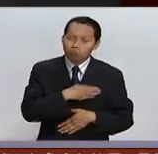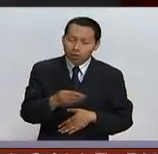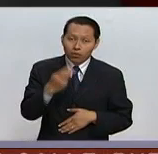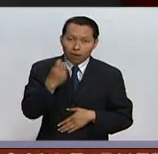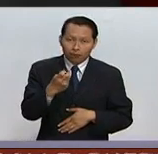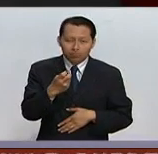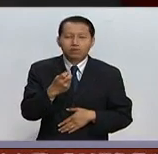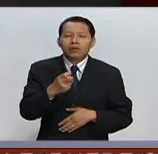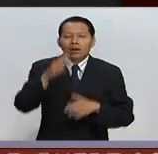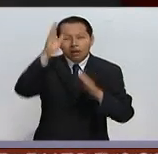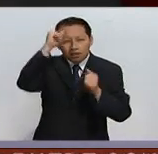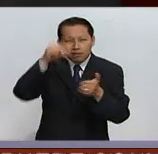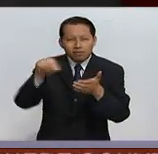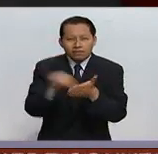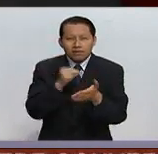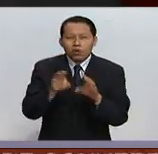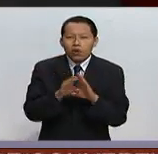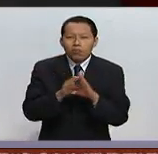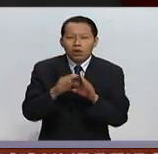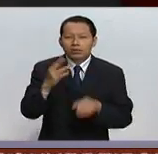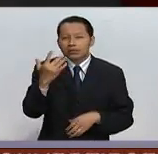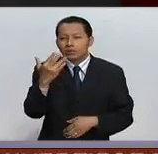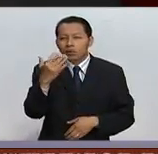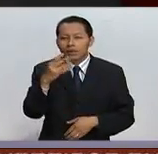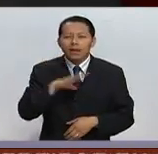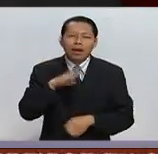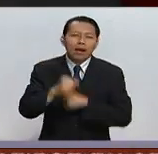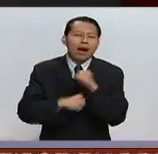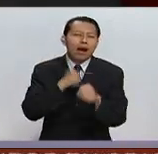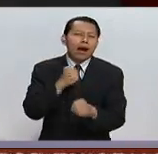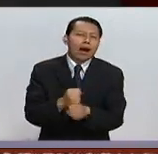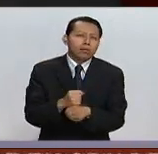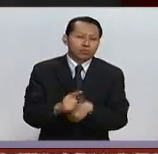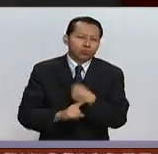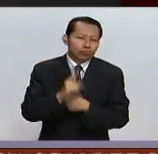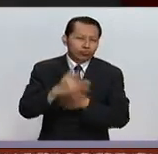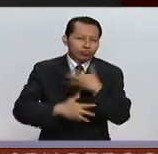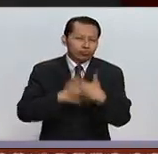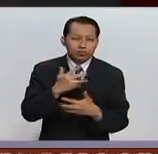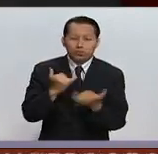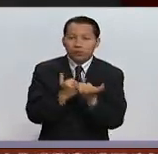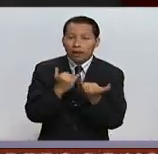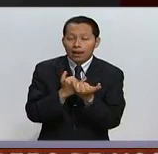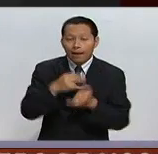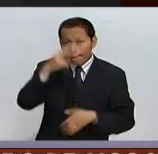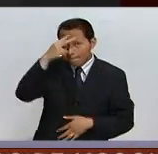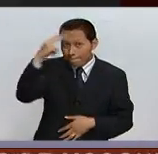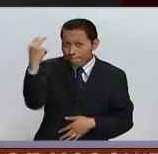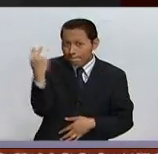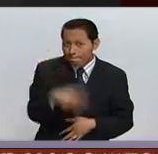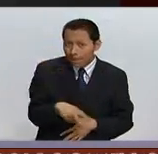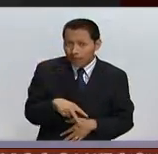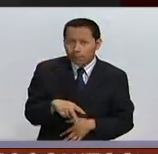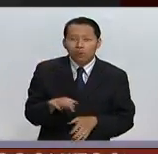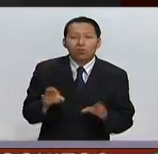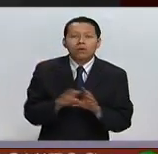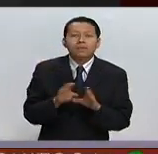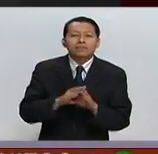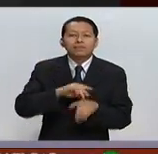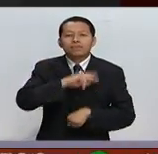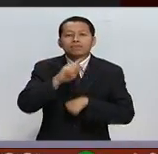de este acuerdo termina, como le decía, con más de 50 años de hostilidades. Por cierto, México fue uno de los países